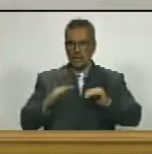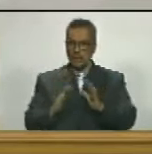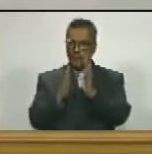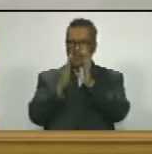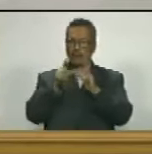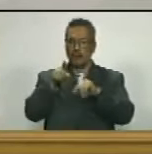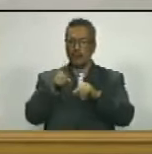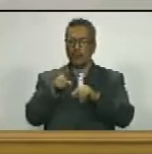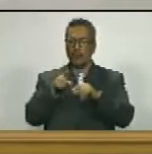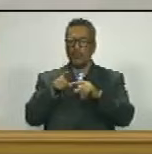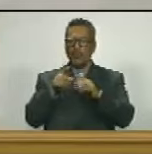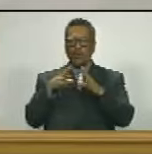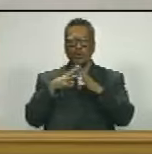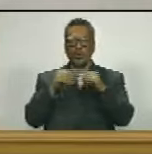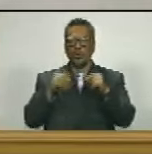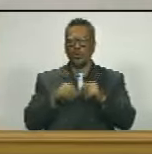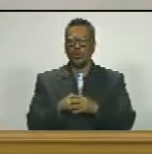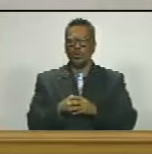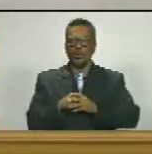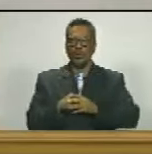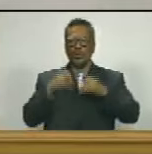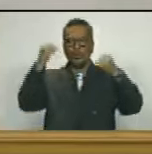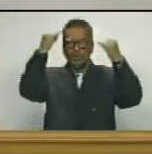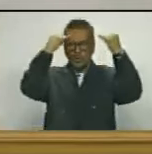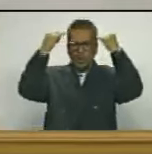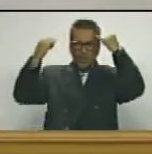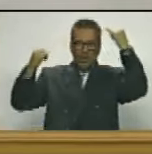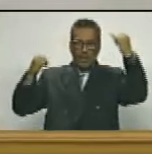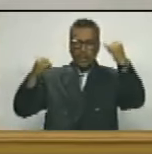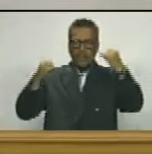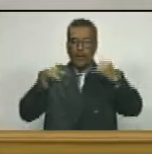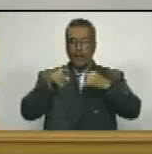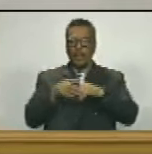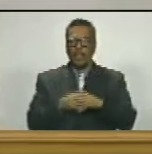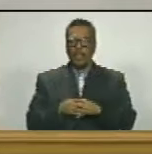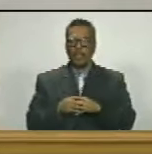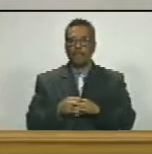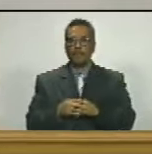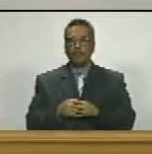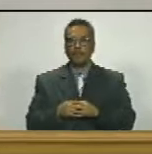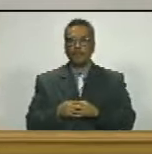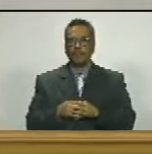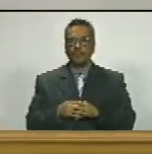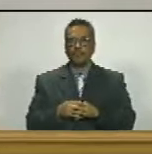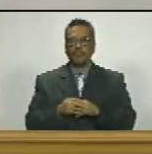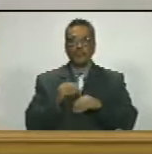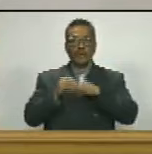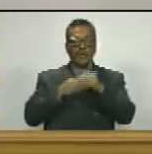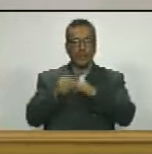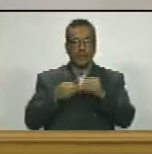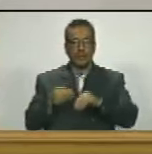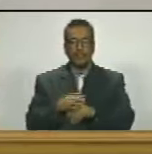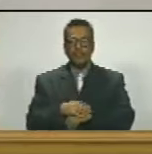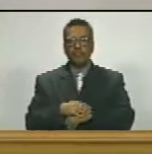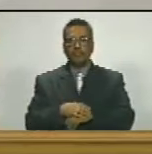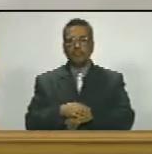en el marco de las ideas y en el marco de los argumentos